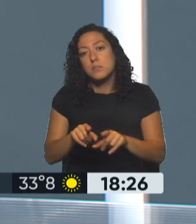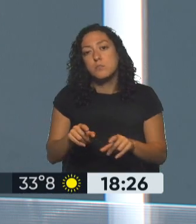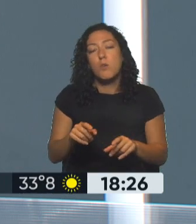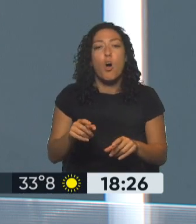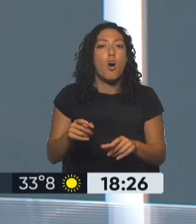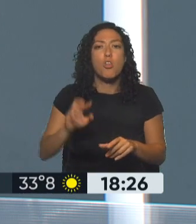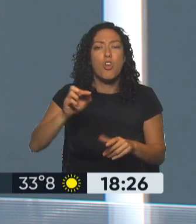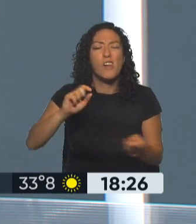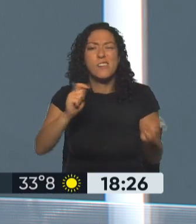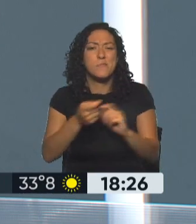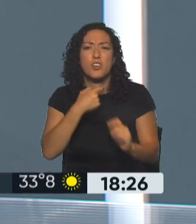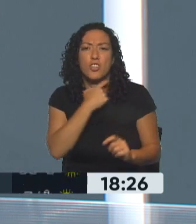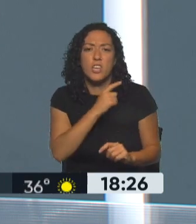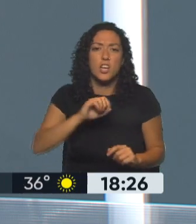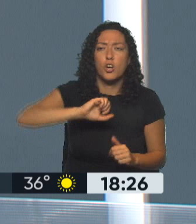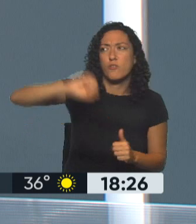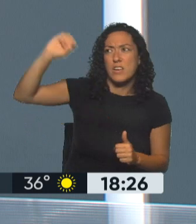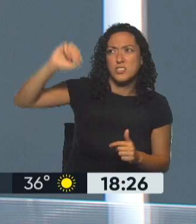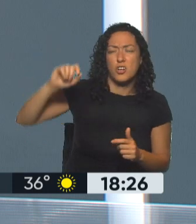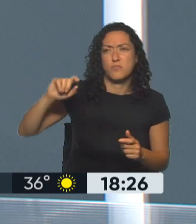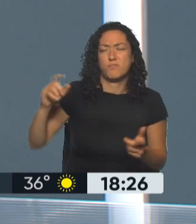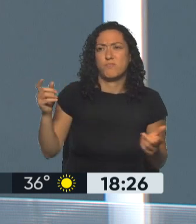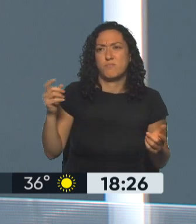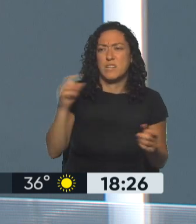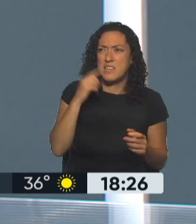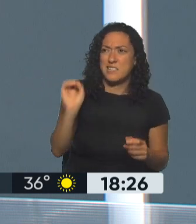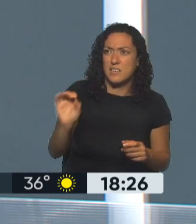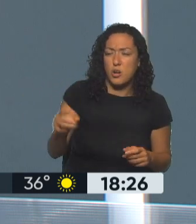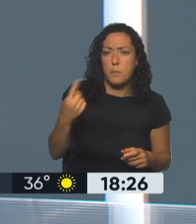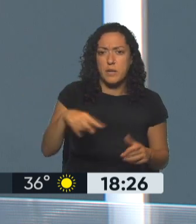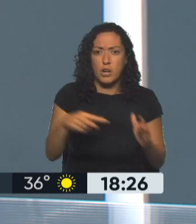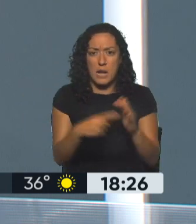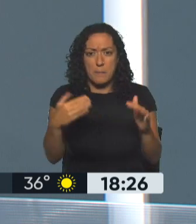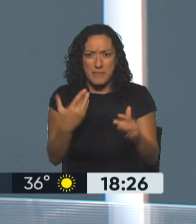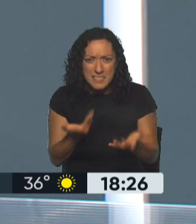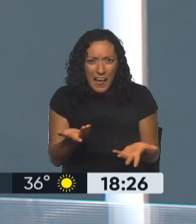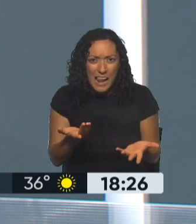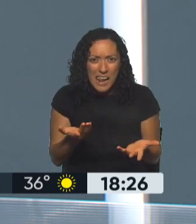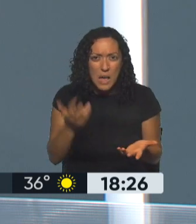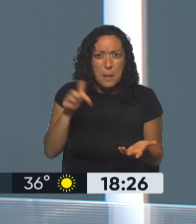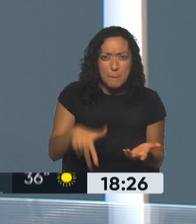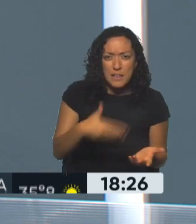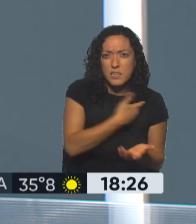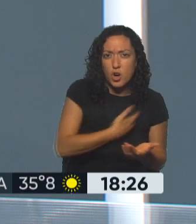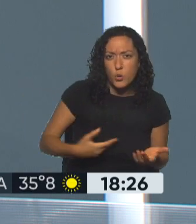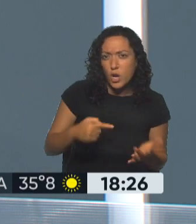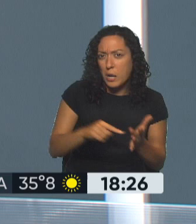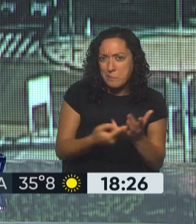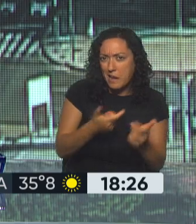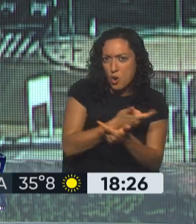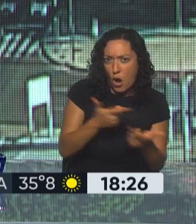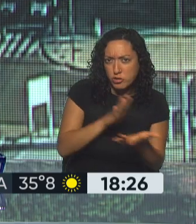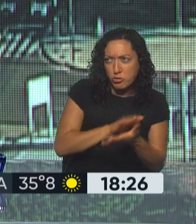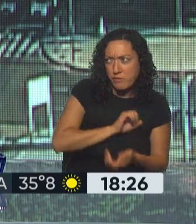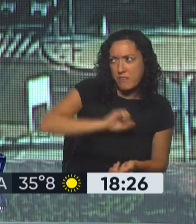dolarizar, y criticó la inflación, curioso, porque se conoció el índice de inflación de Cava, donde creo que no hay muchas políticas o programas antiinflacionarios. No,